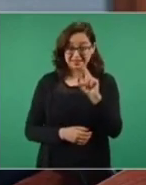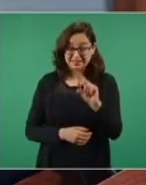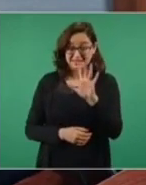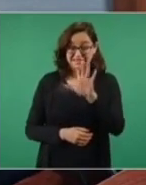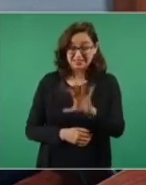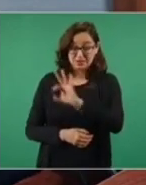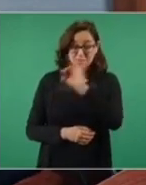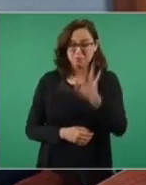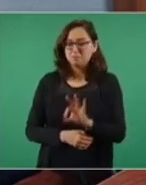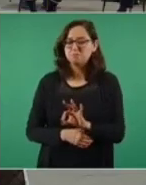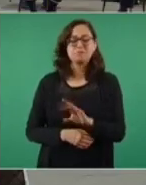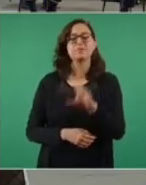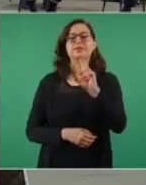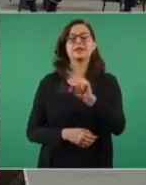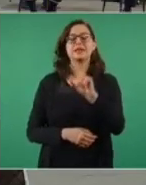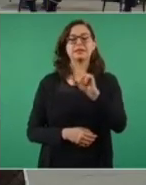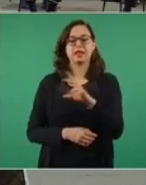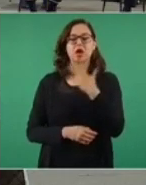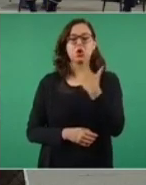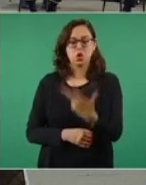los conservadores